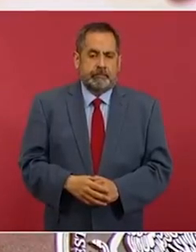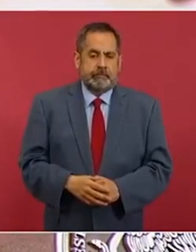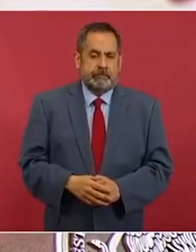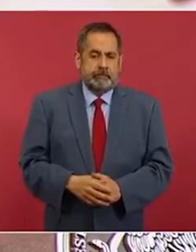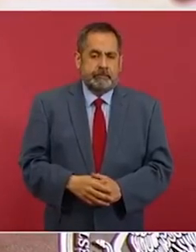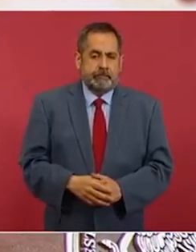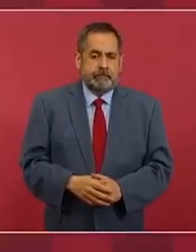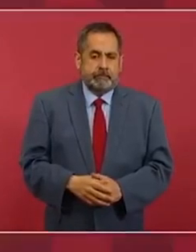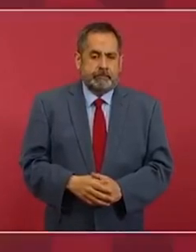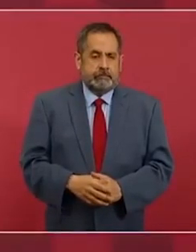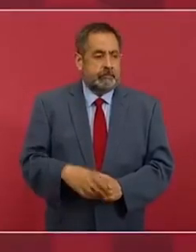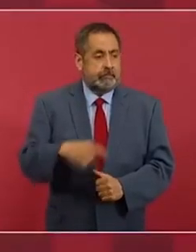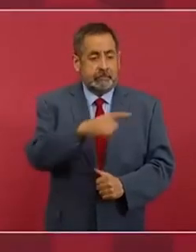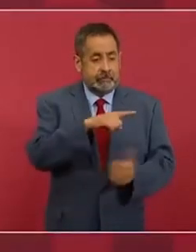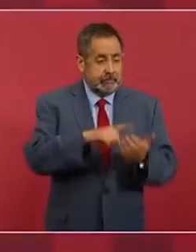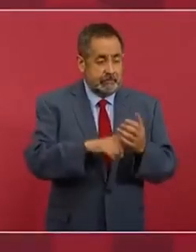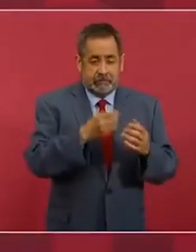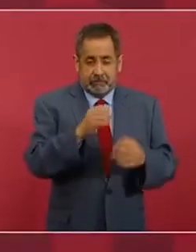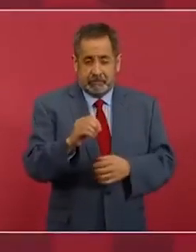necesariamente son fifís,